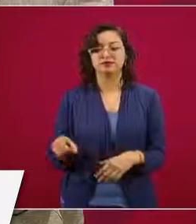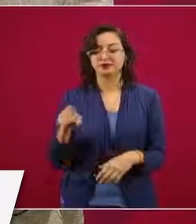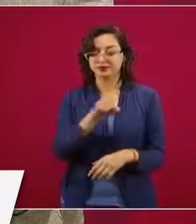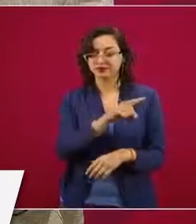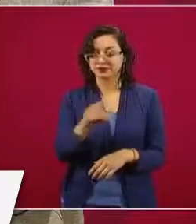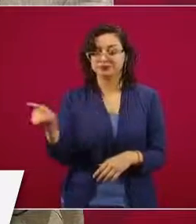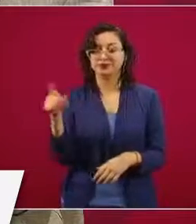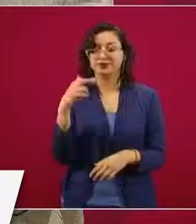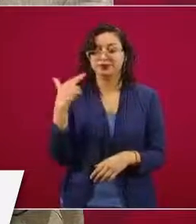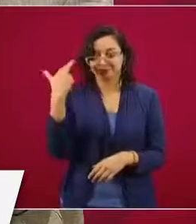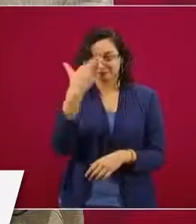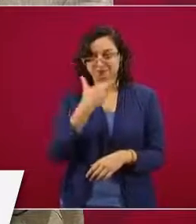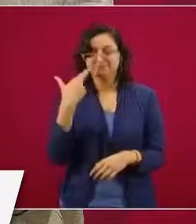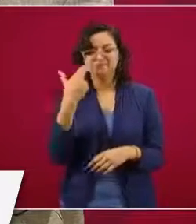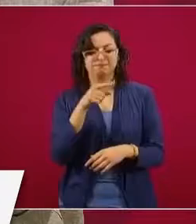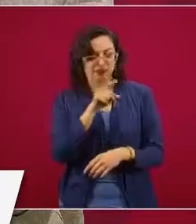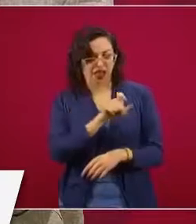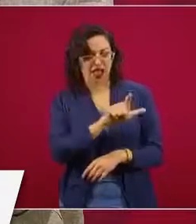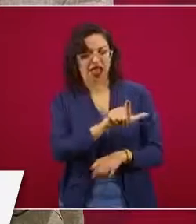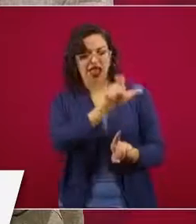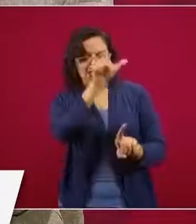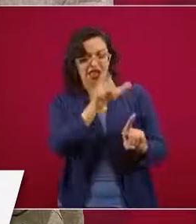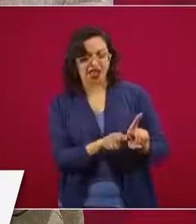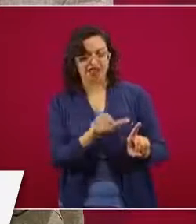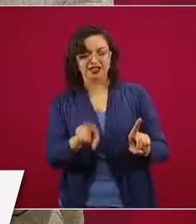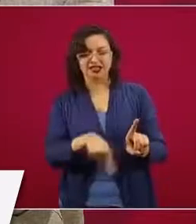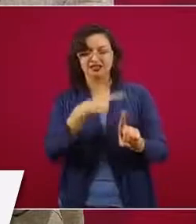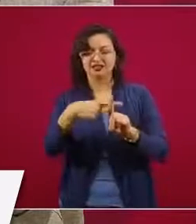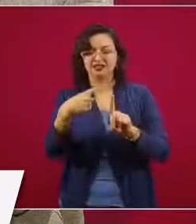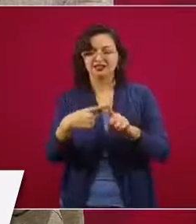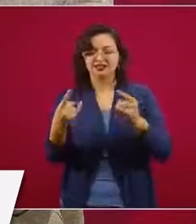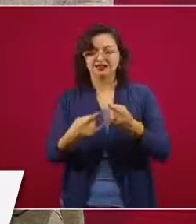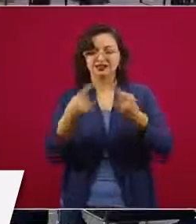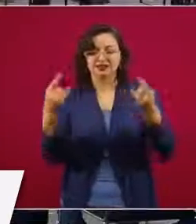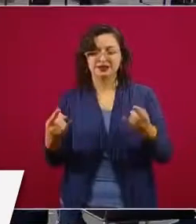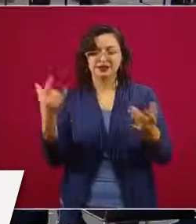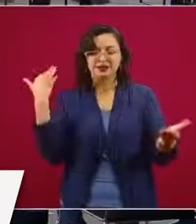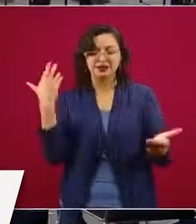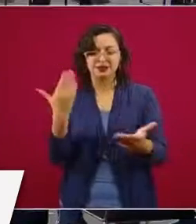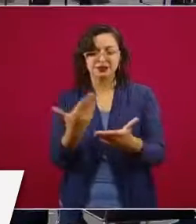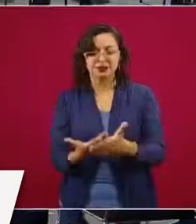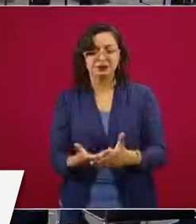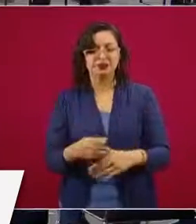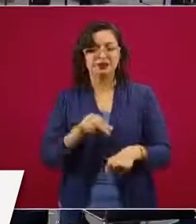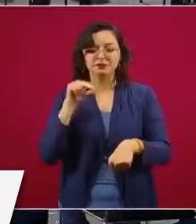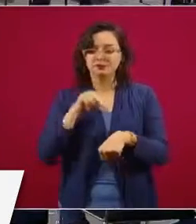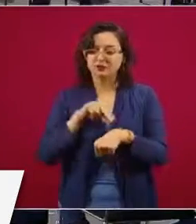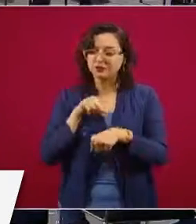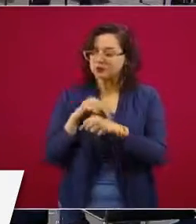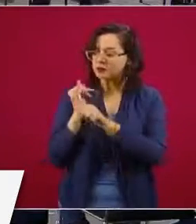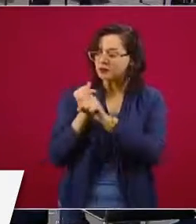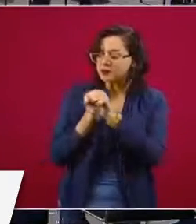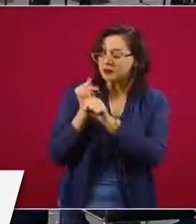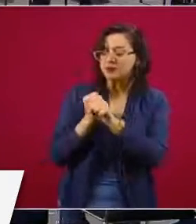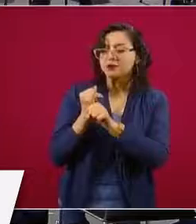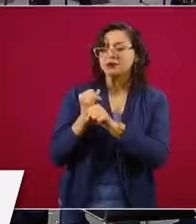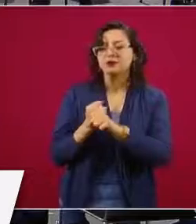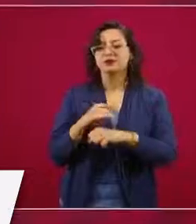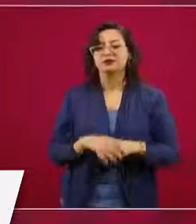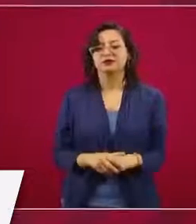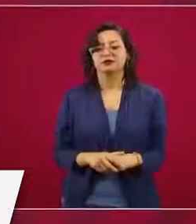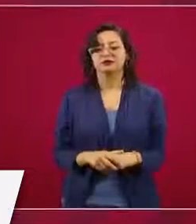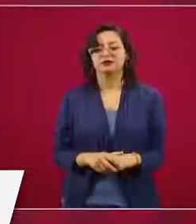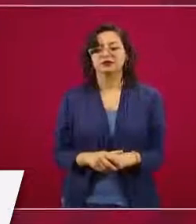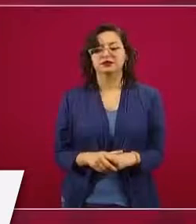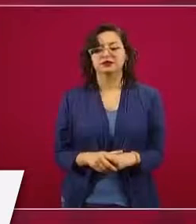trayectoria como médico, como investigador, Premio